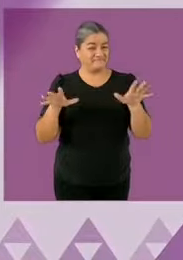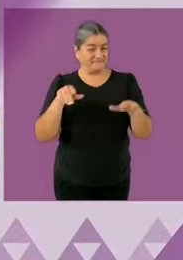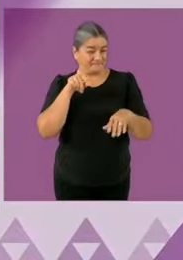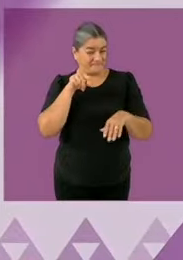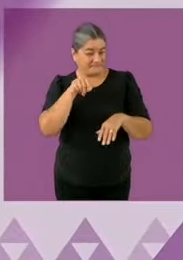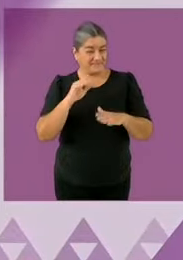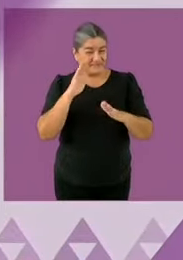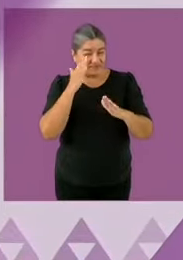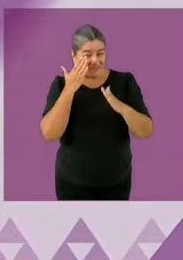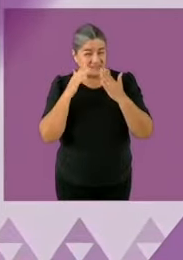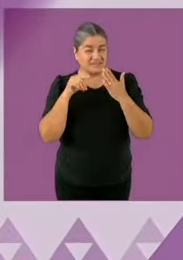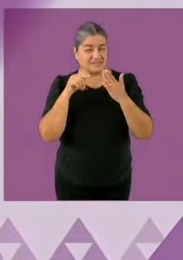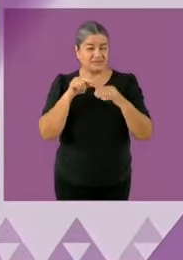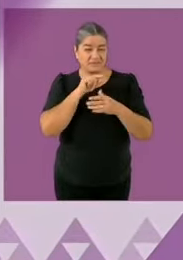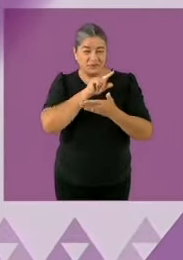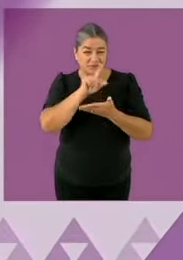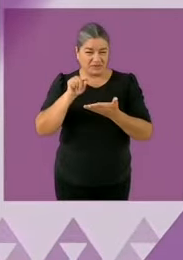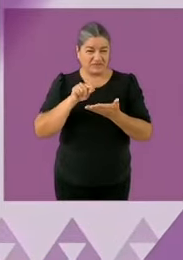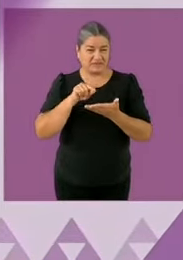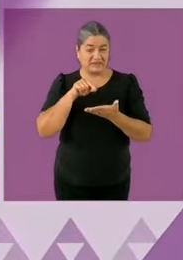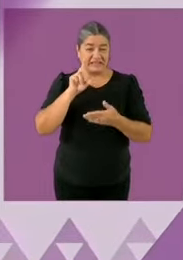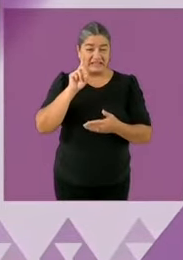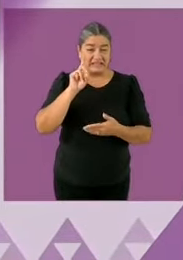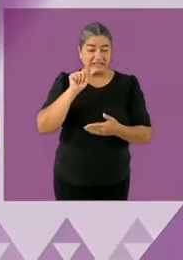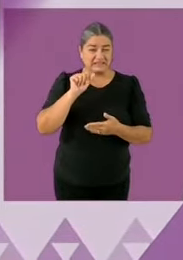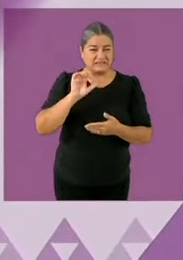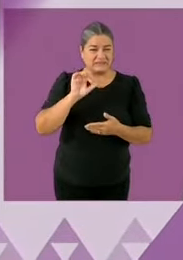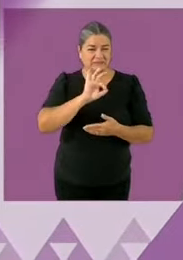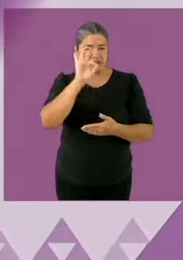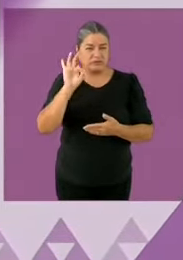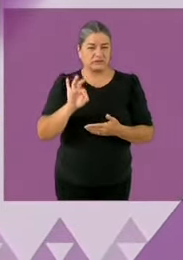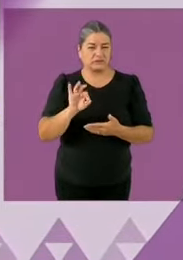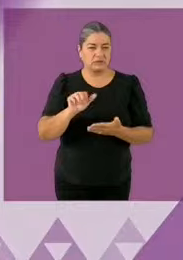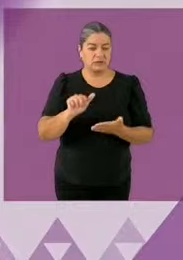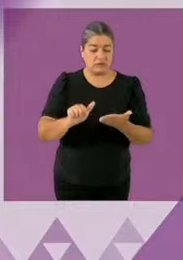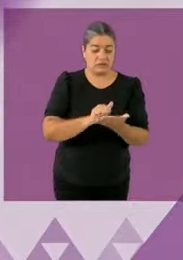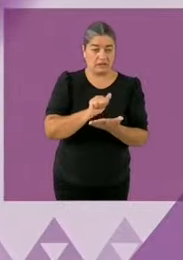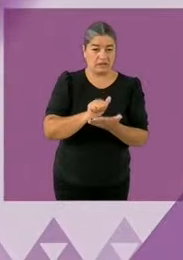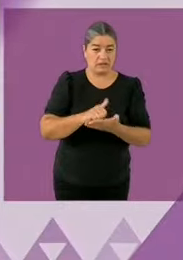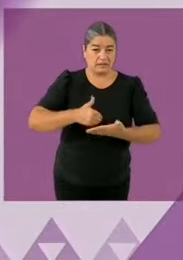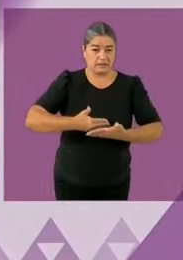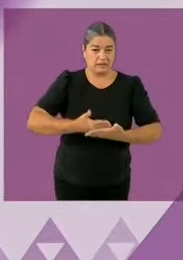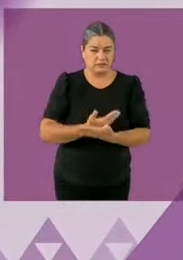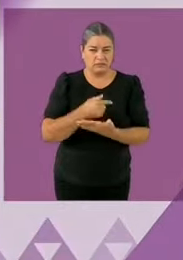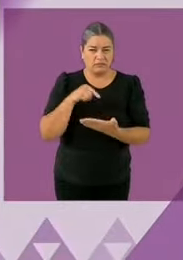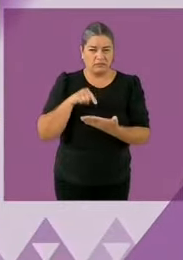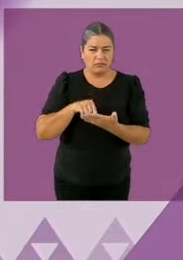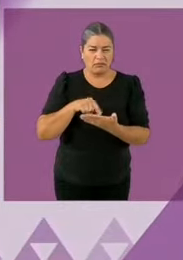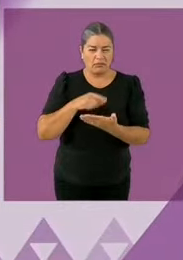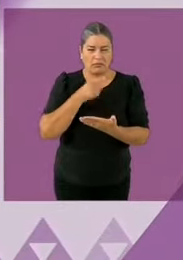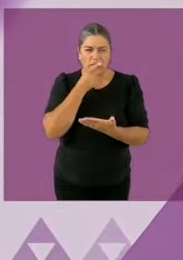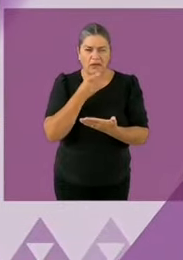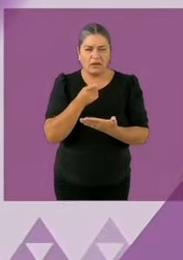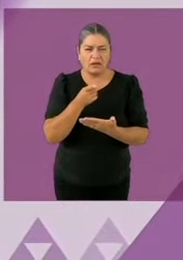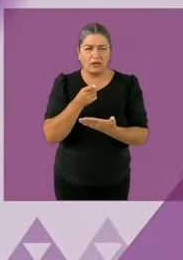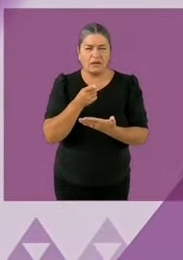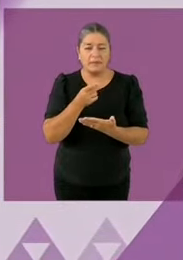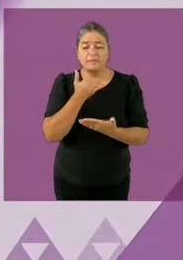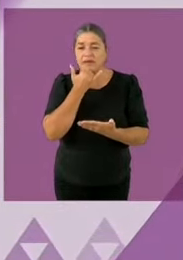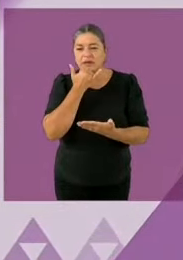36% de las actas de nacimiento tienen una clasificación donde no se identifica la muerte por eso bajan